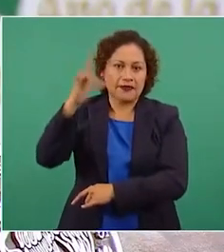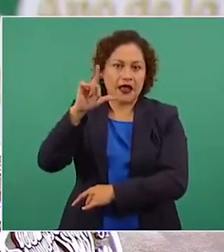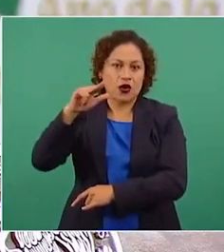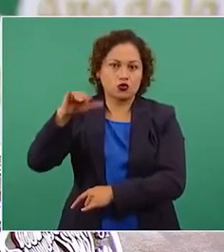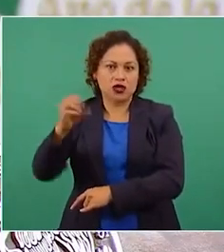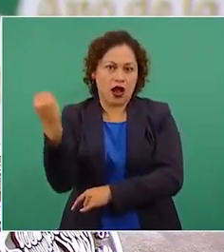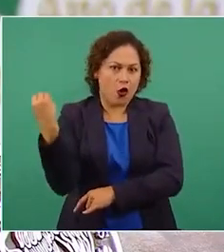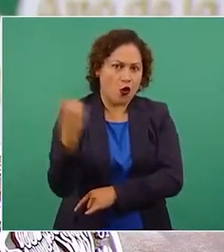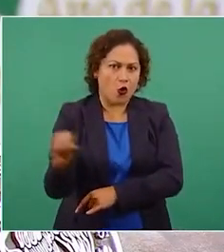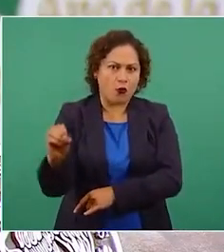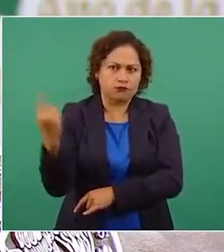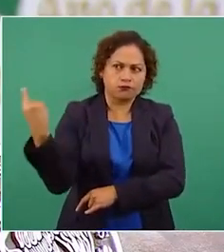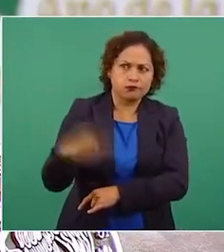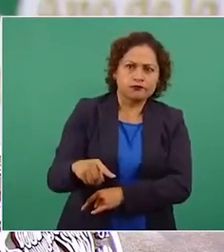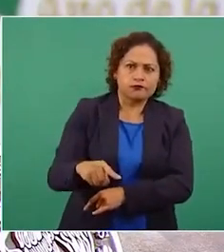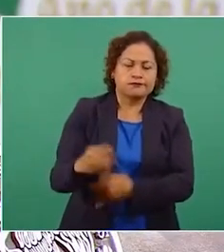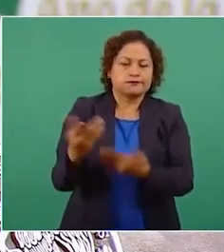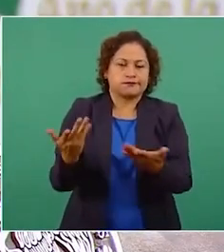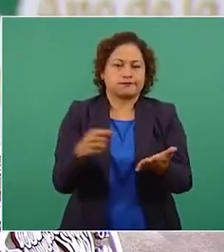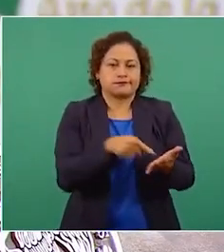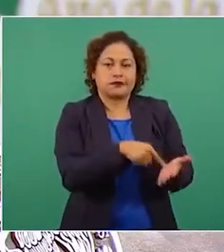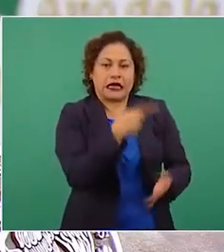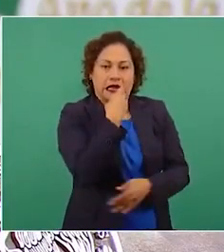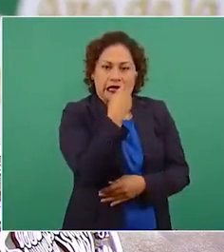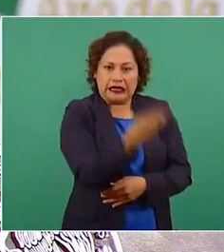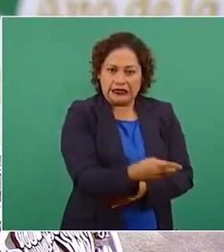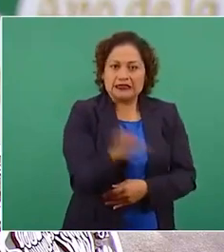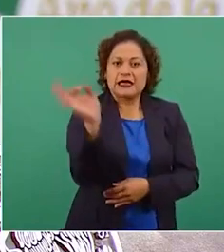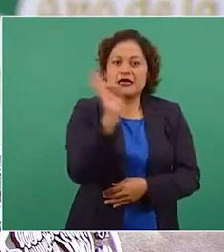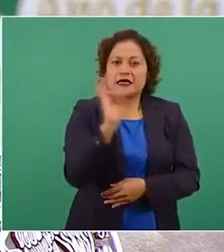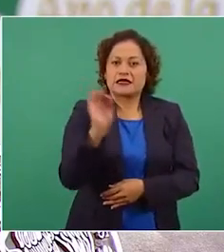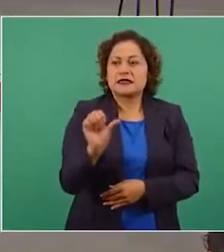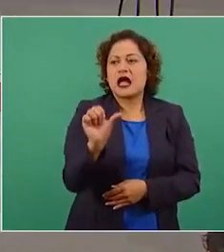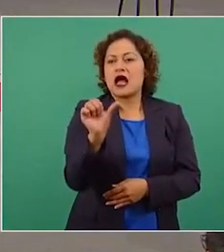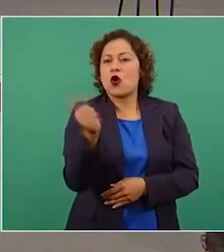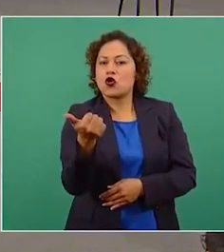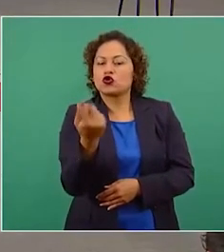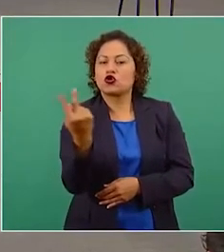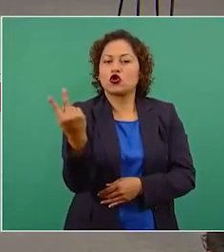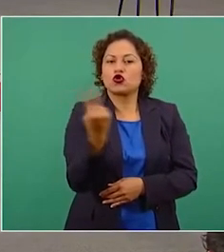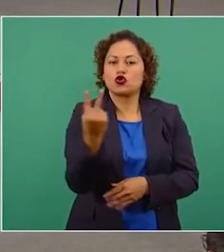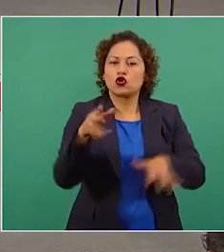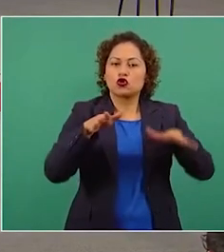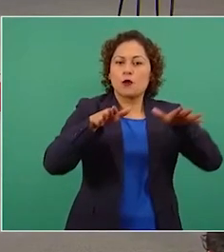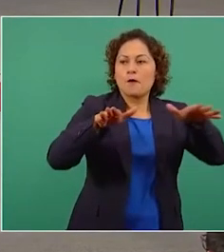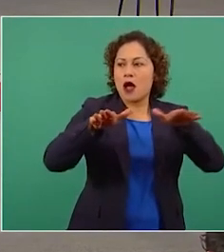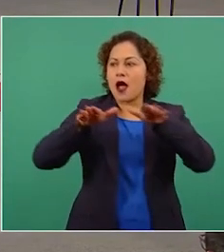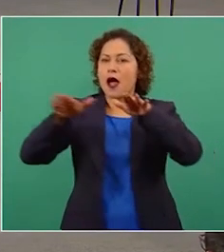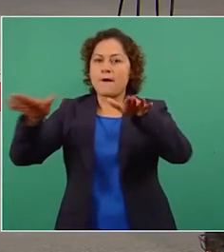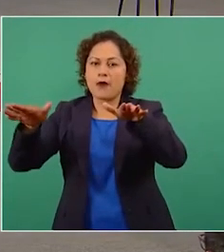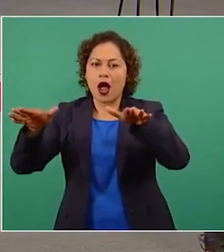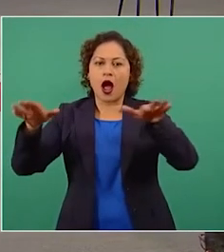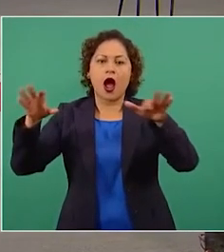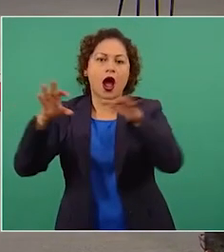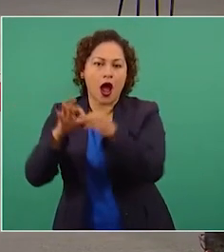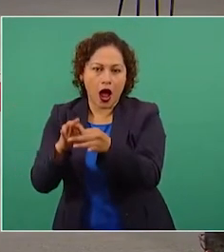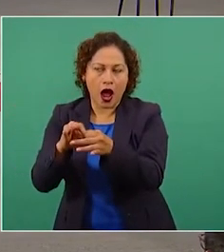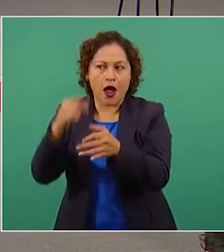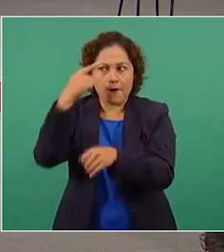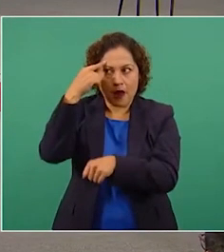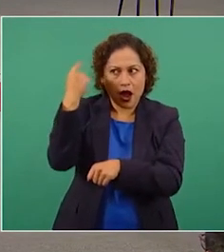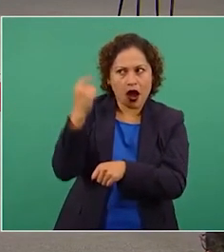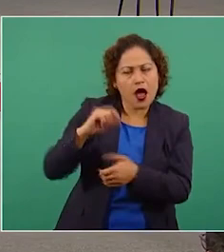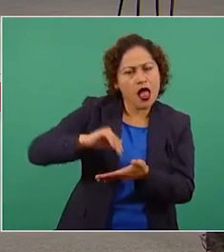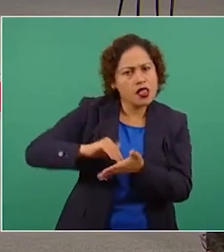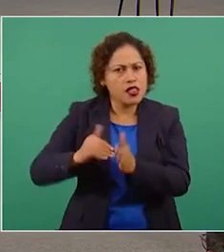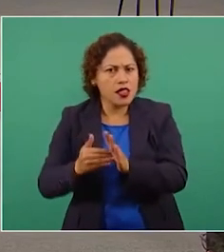menciona de una posible interferencia entre ambos aeropuertos. Esto también es falso, como lo ha demostrado en repetidas